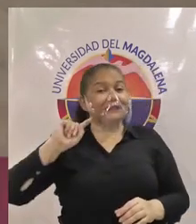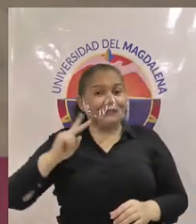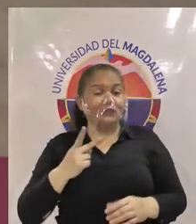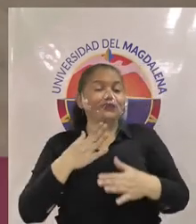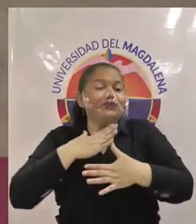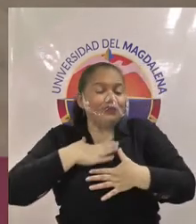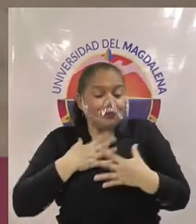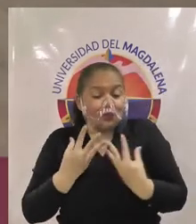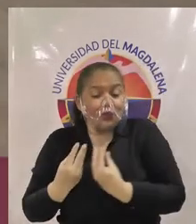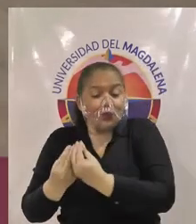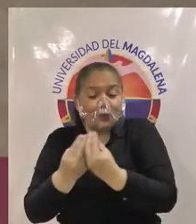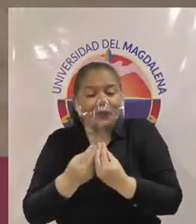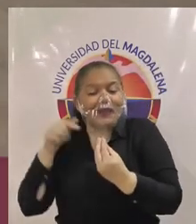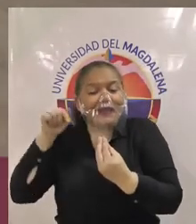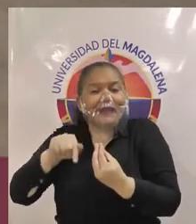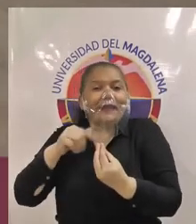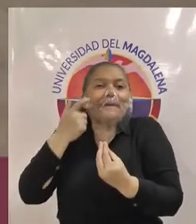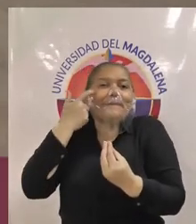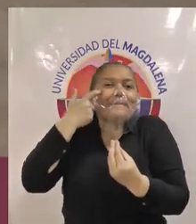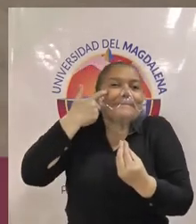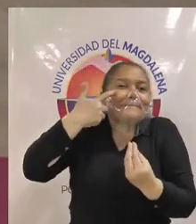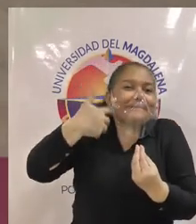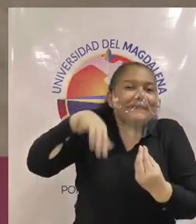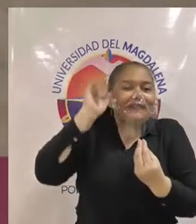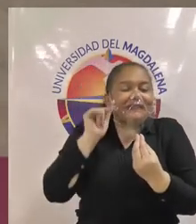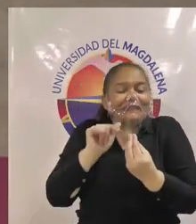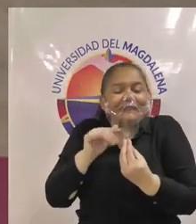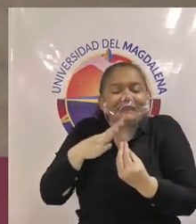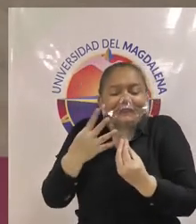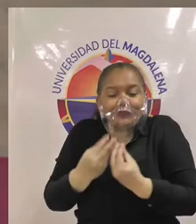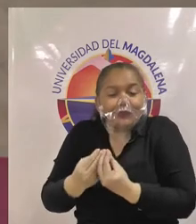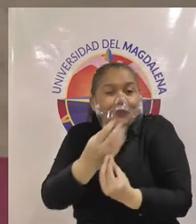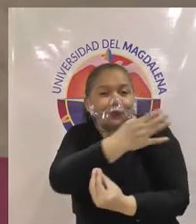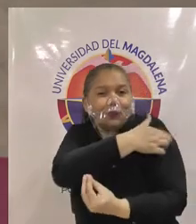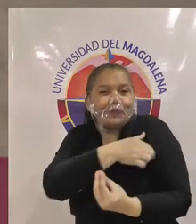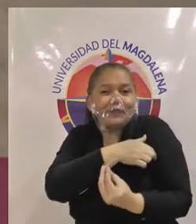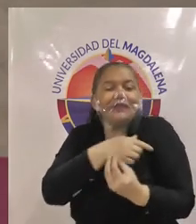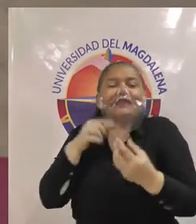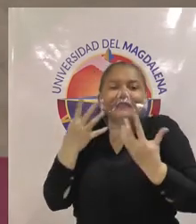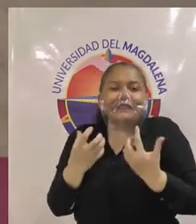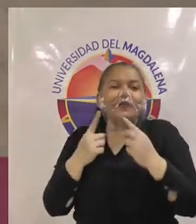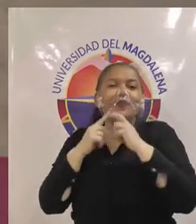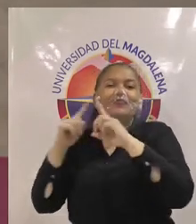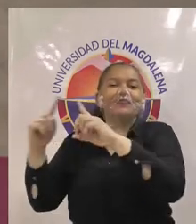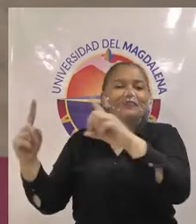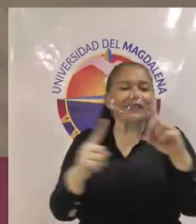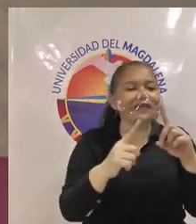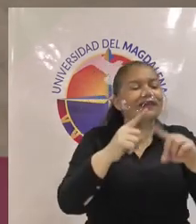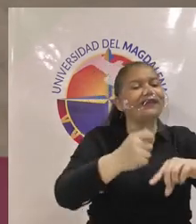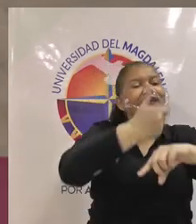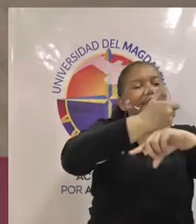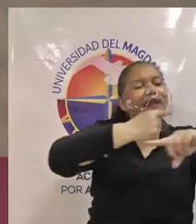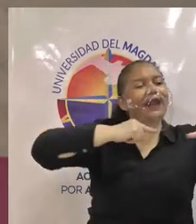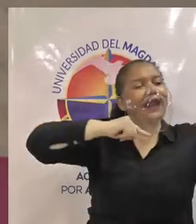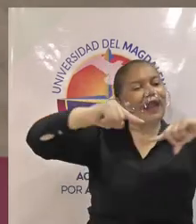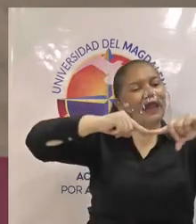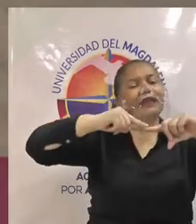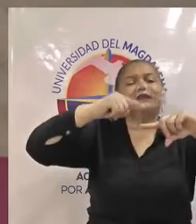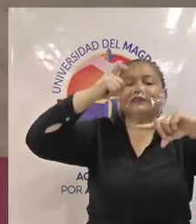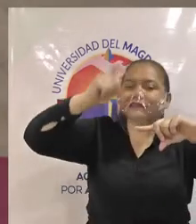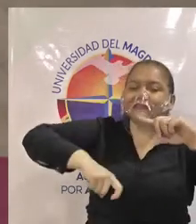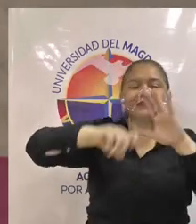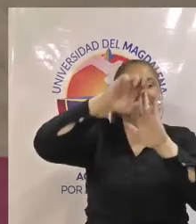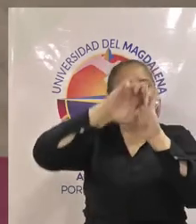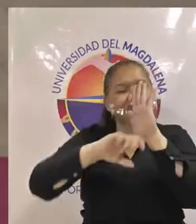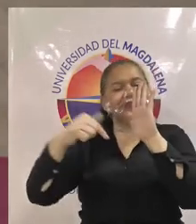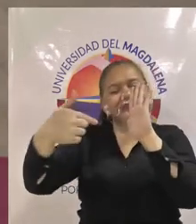quiero llevar a una mesa de diálogo con las directivas de tal manera de que se pueda reformular el reglamento estudiantil que en realidad